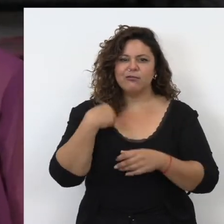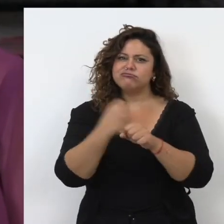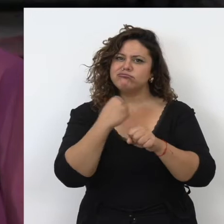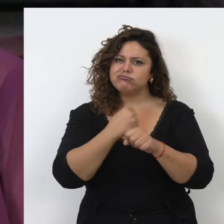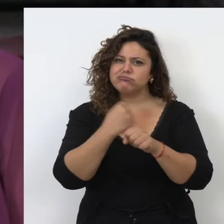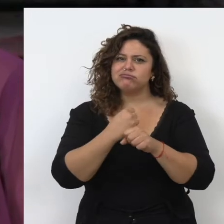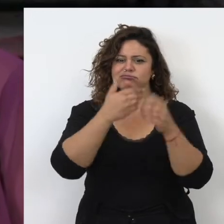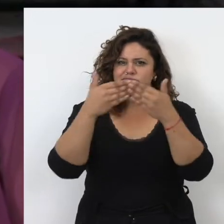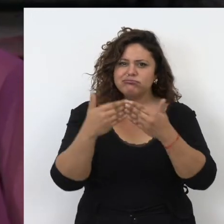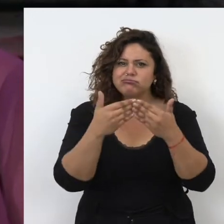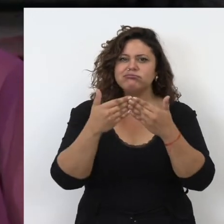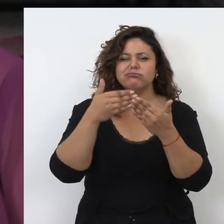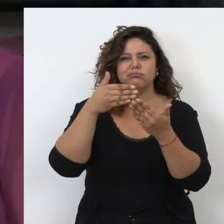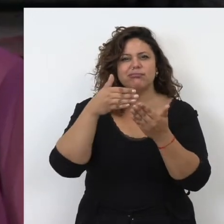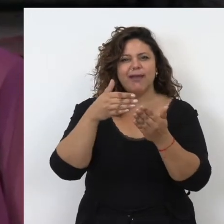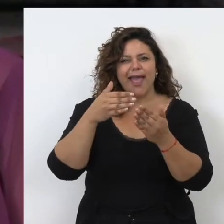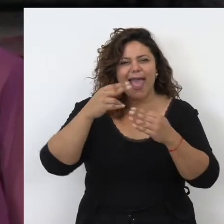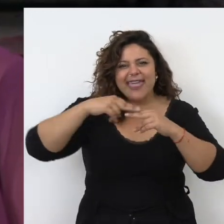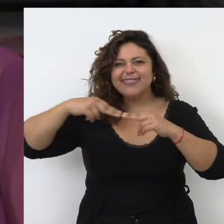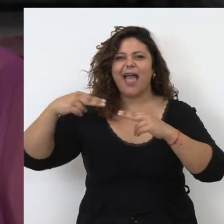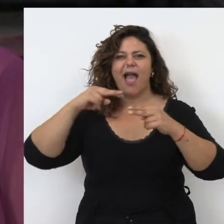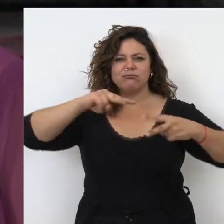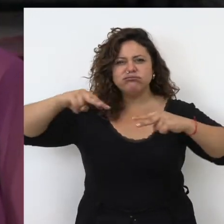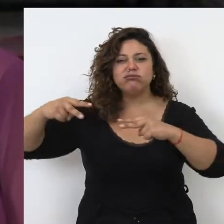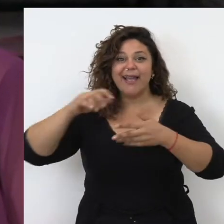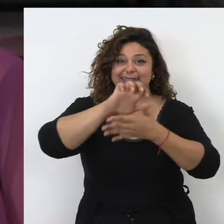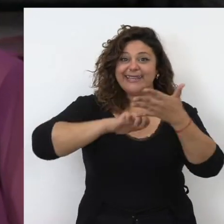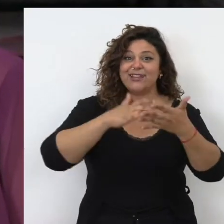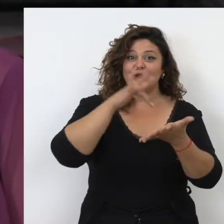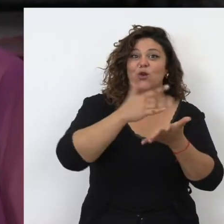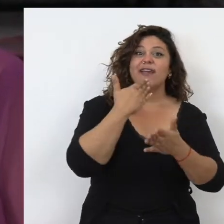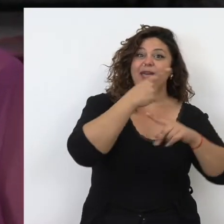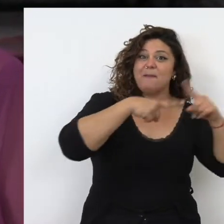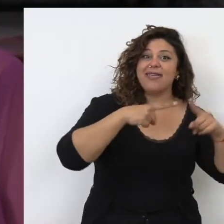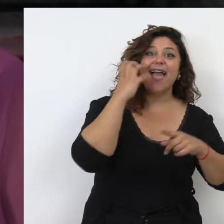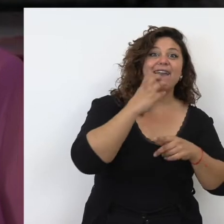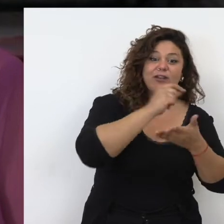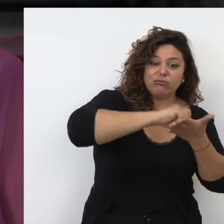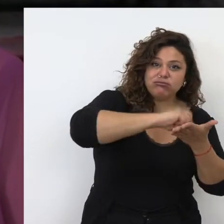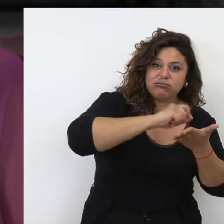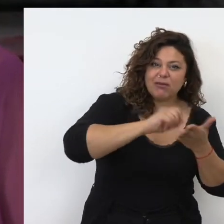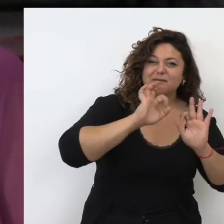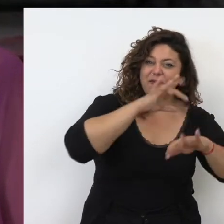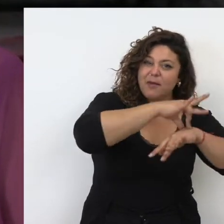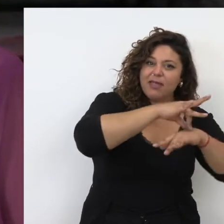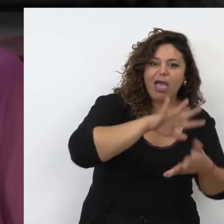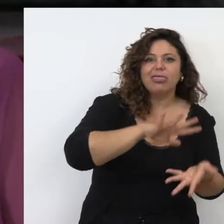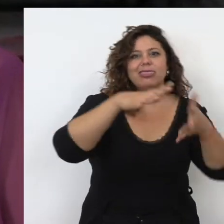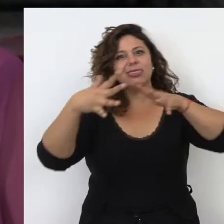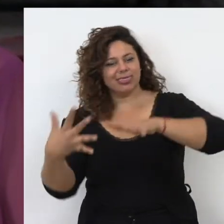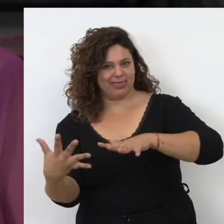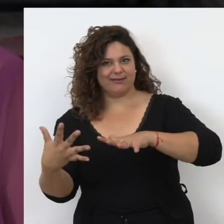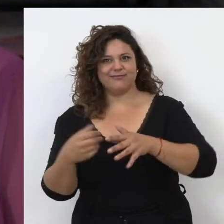dedico a trabajar, estudiar, editar y traducir textos que se escribieron en la Edad Media, en hebreo, de medicina. En